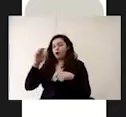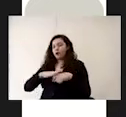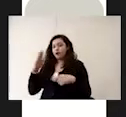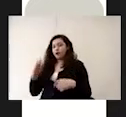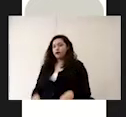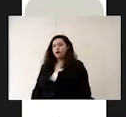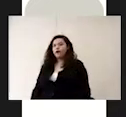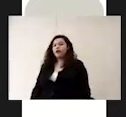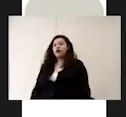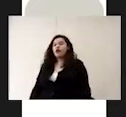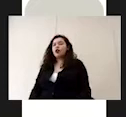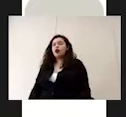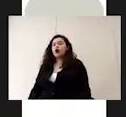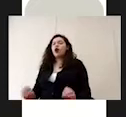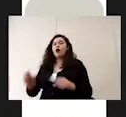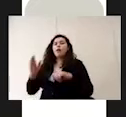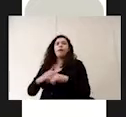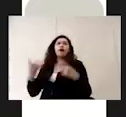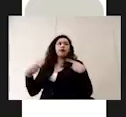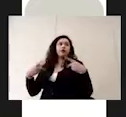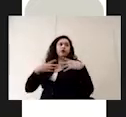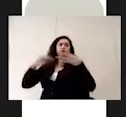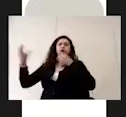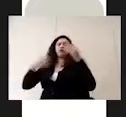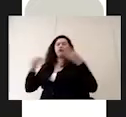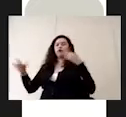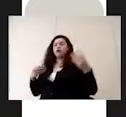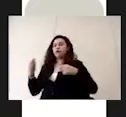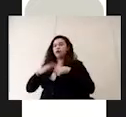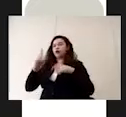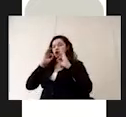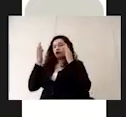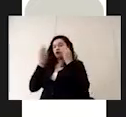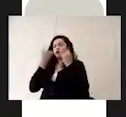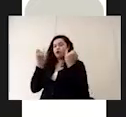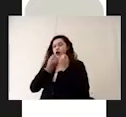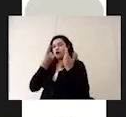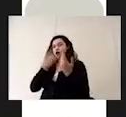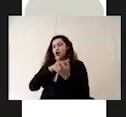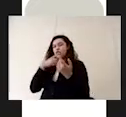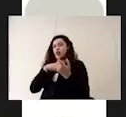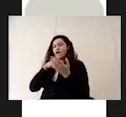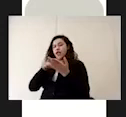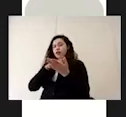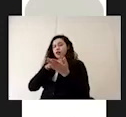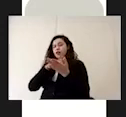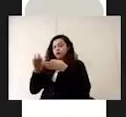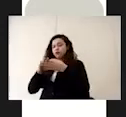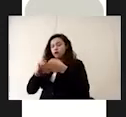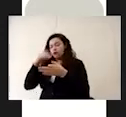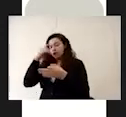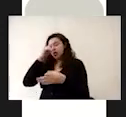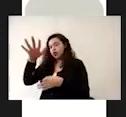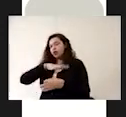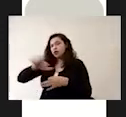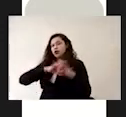o mayor contacto con las superficies del mismo modo se debe desinfectar constantemente las zonas de trabajo